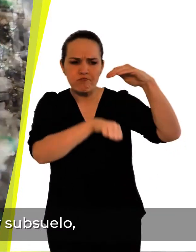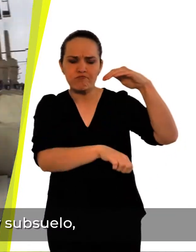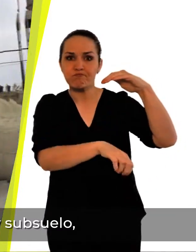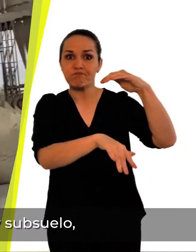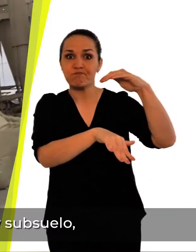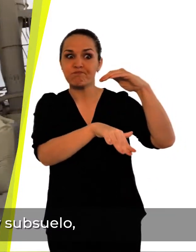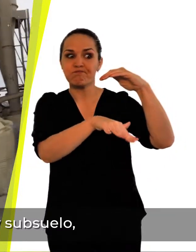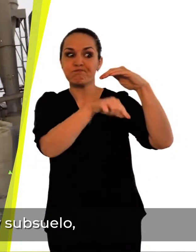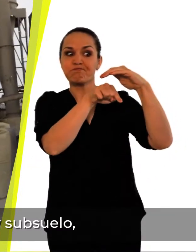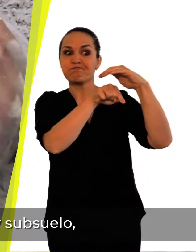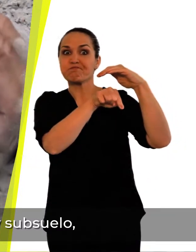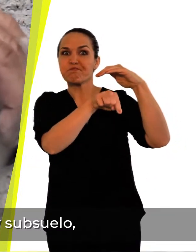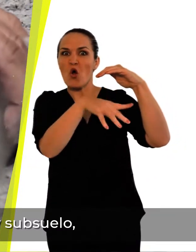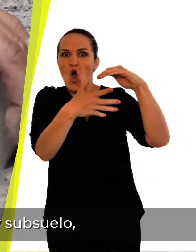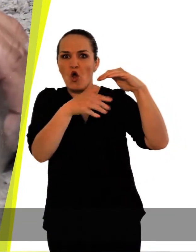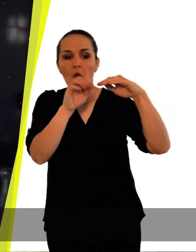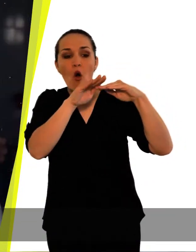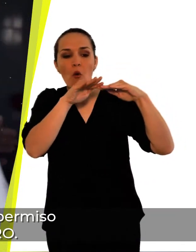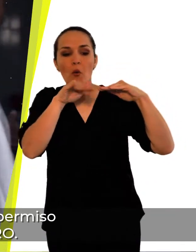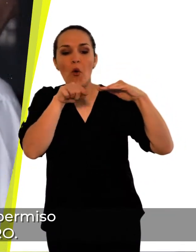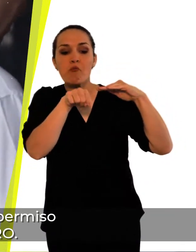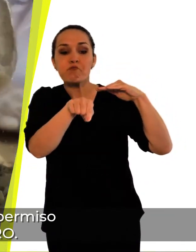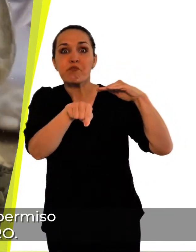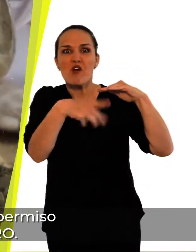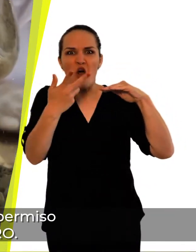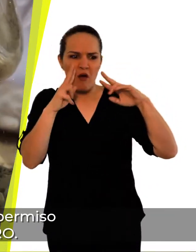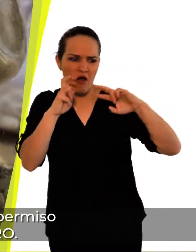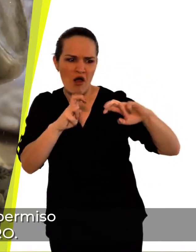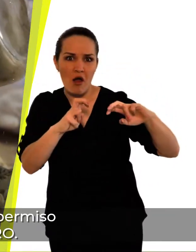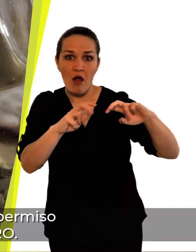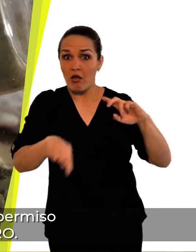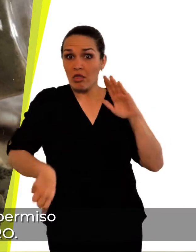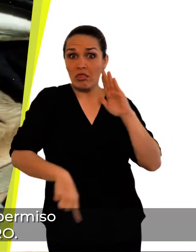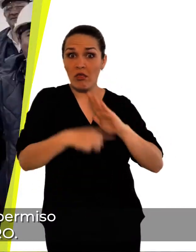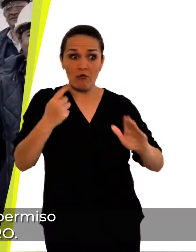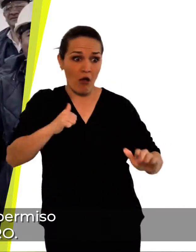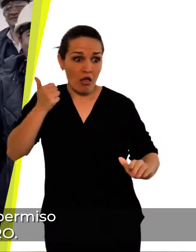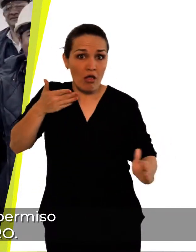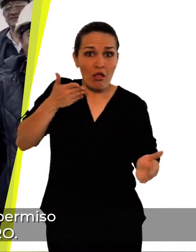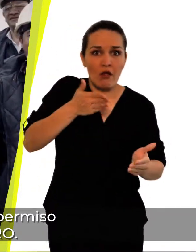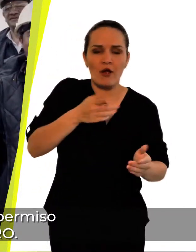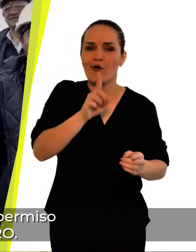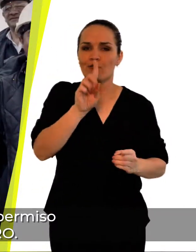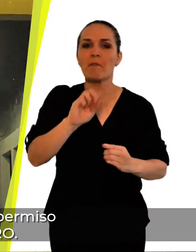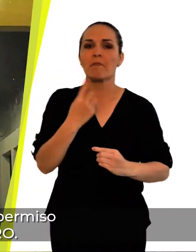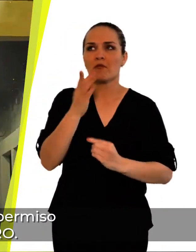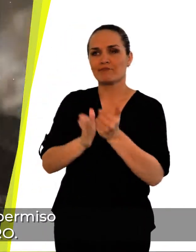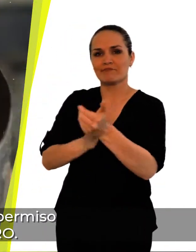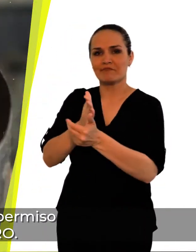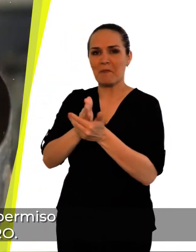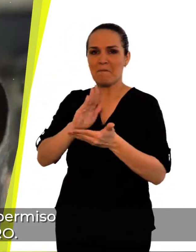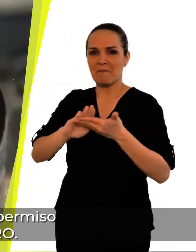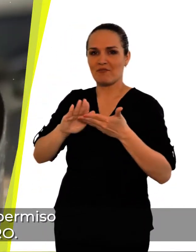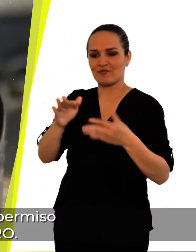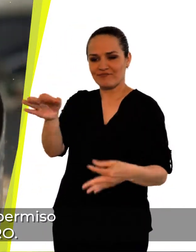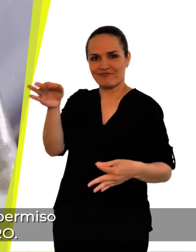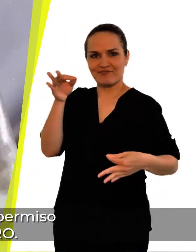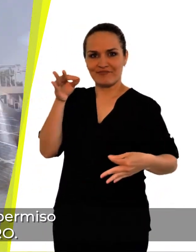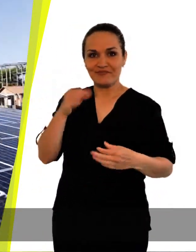en el suelo y subsuelo. Y para hacerlo, se requiere de un permiso denominado título minero.